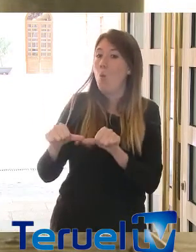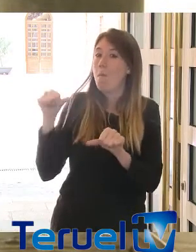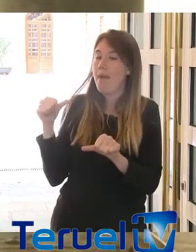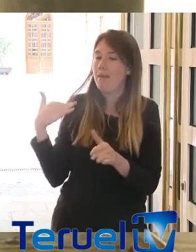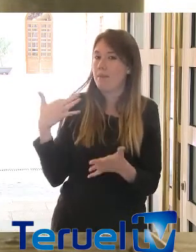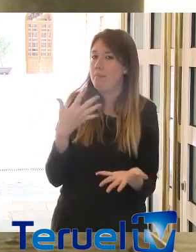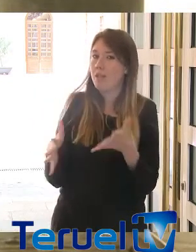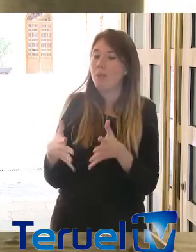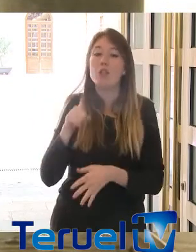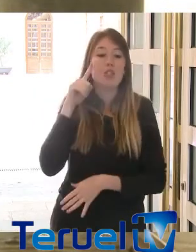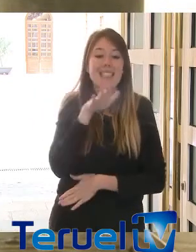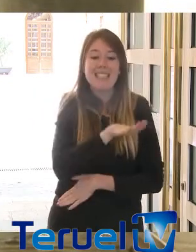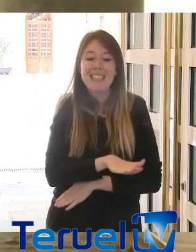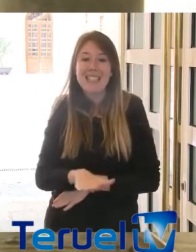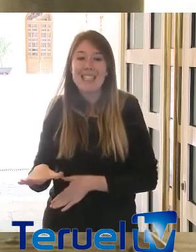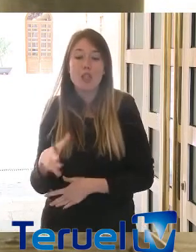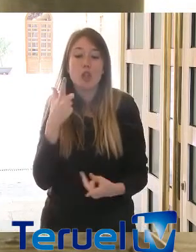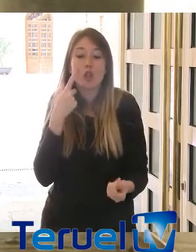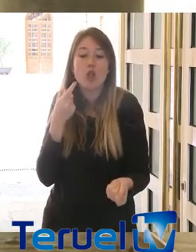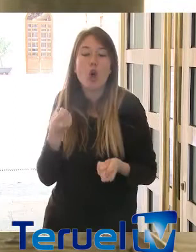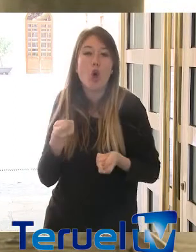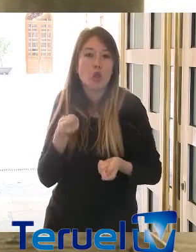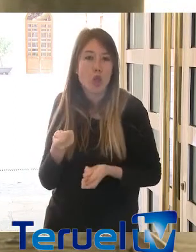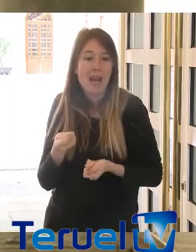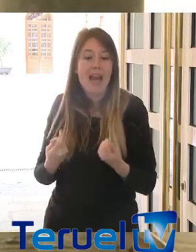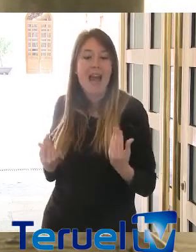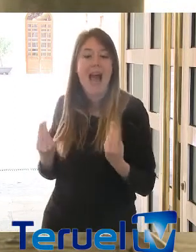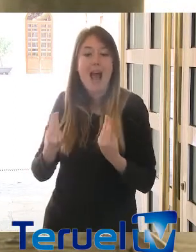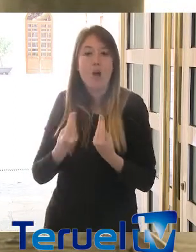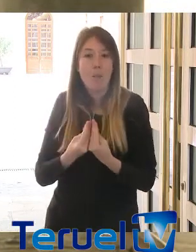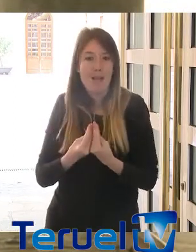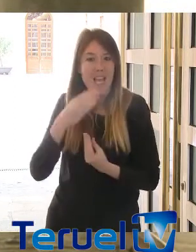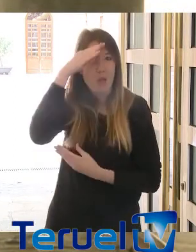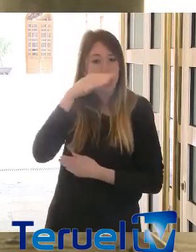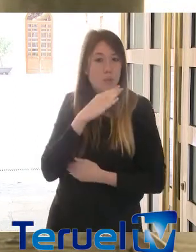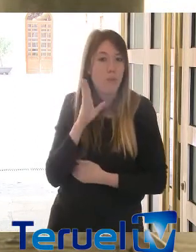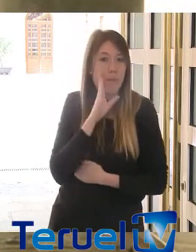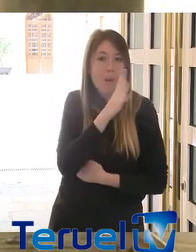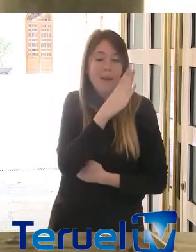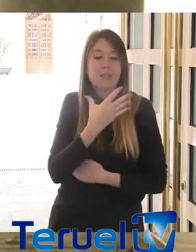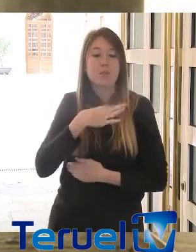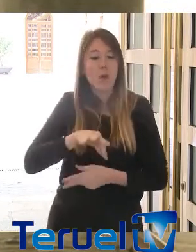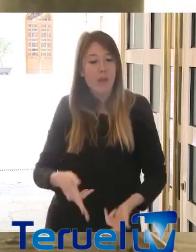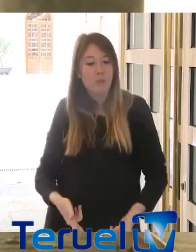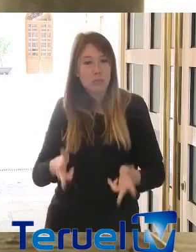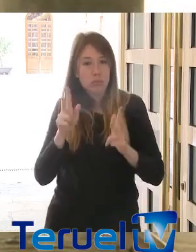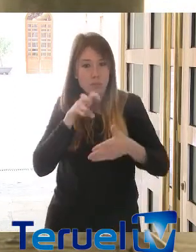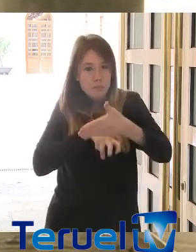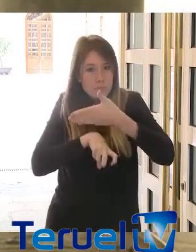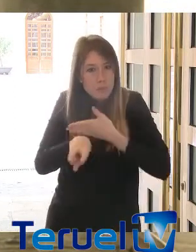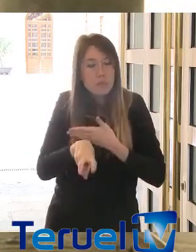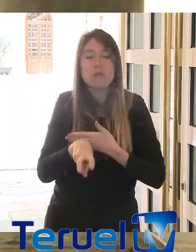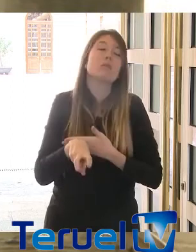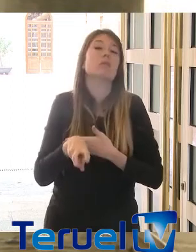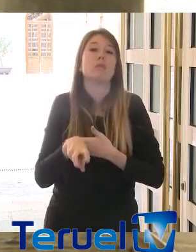que a los niños, de manera controlada, acompañados de sus padres, se les permitirá salir de casa